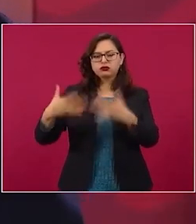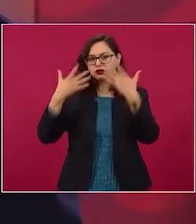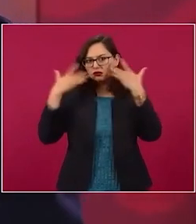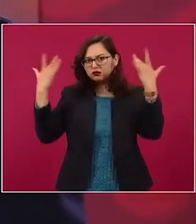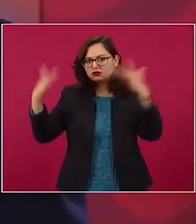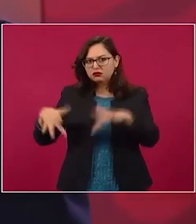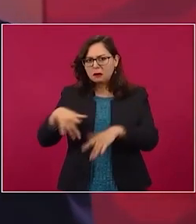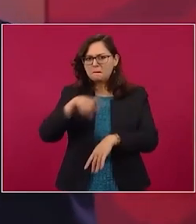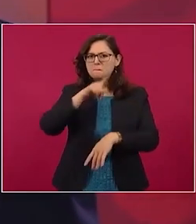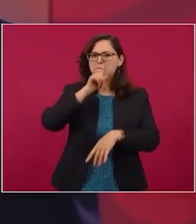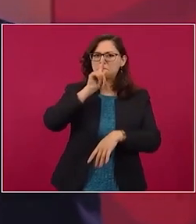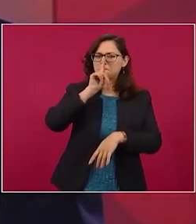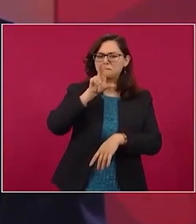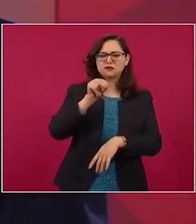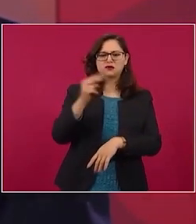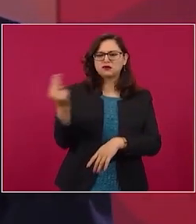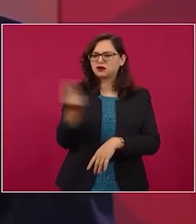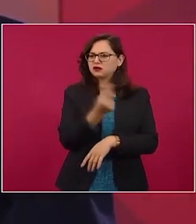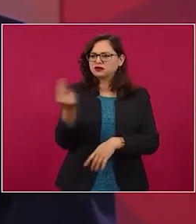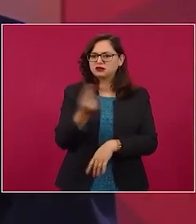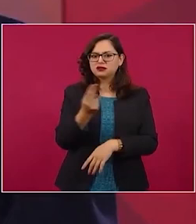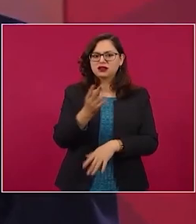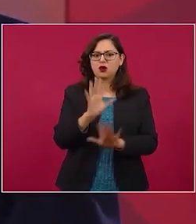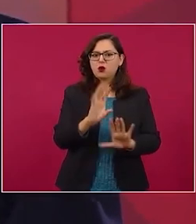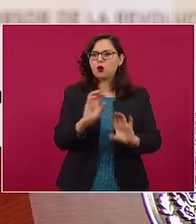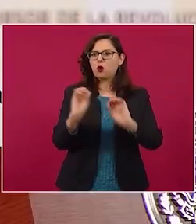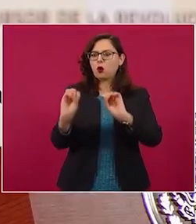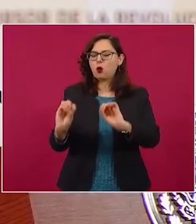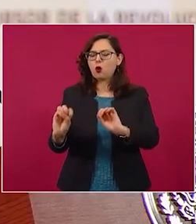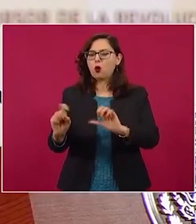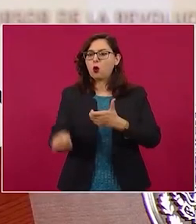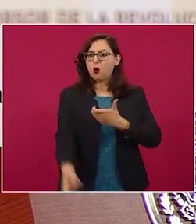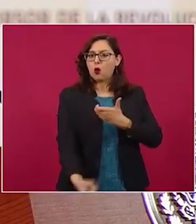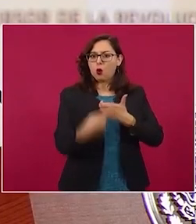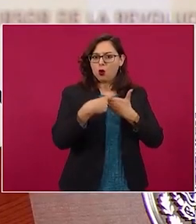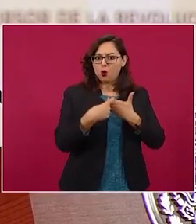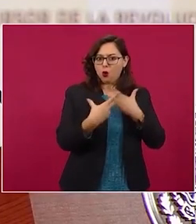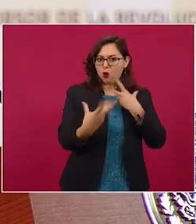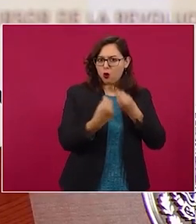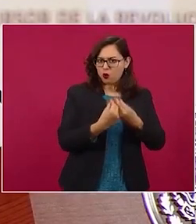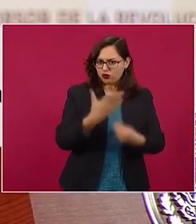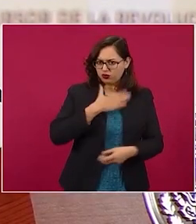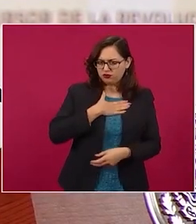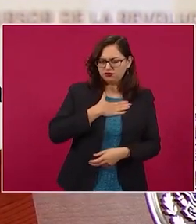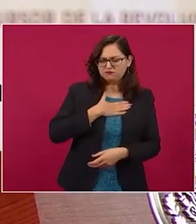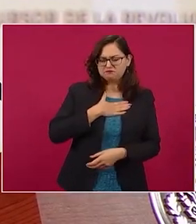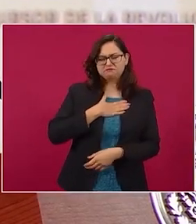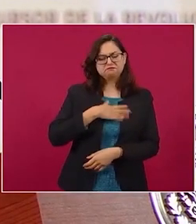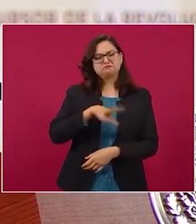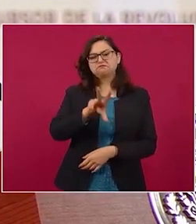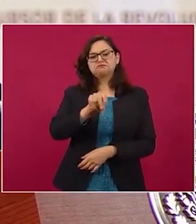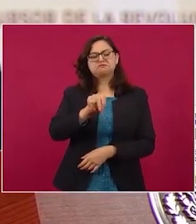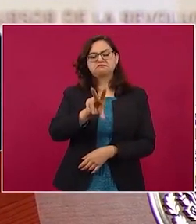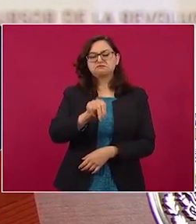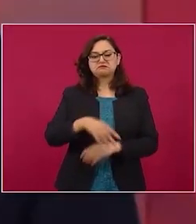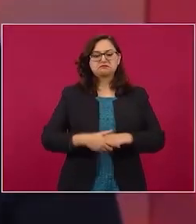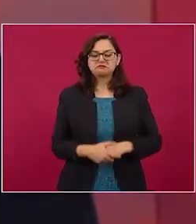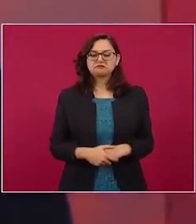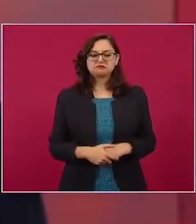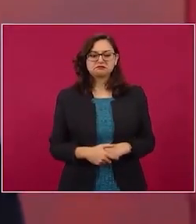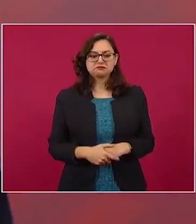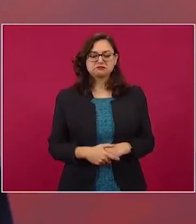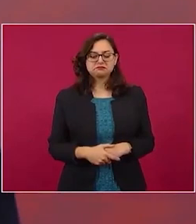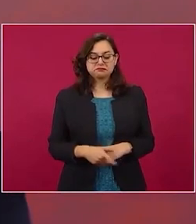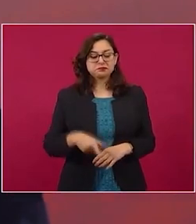como se decía antes, se puede vender el trabajo,